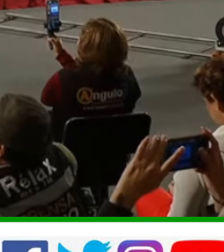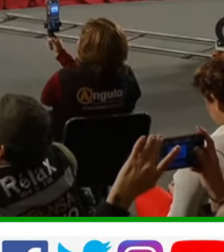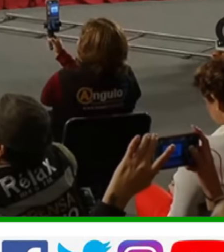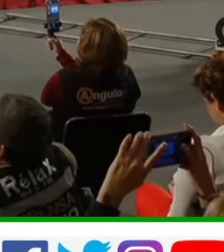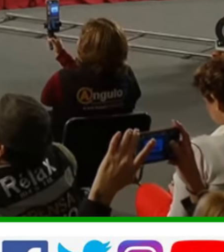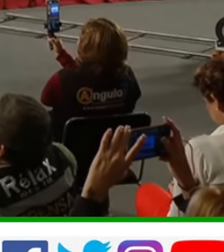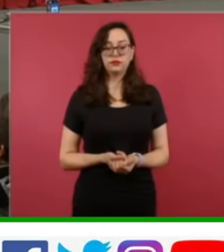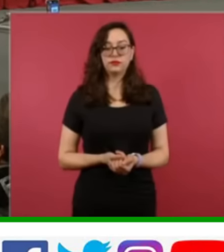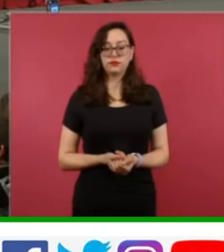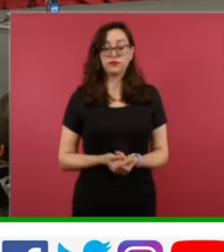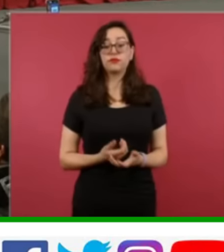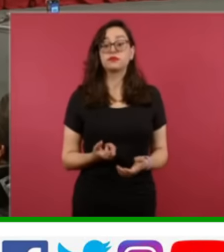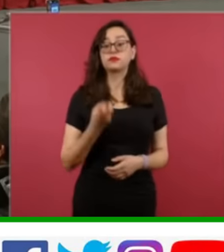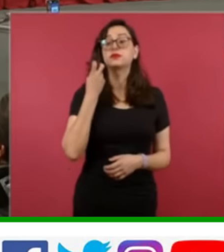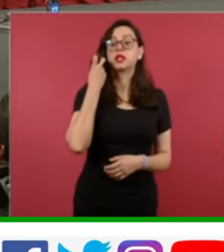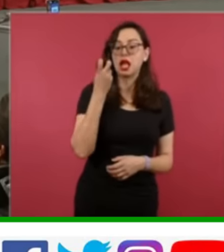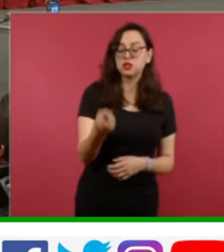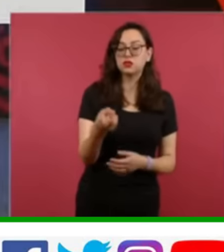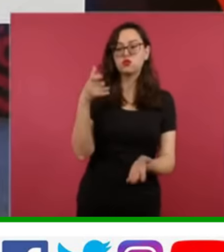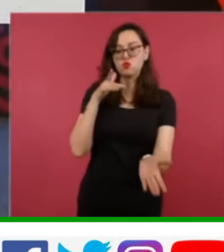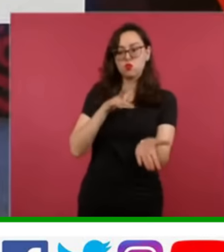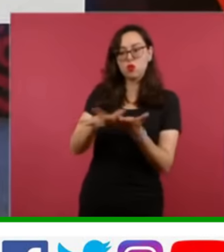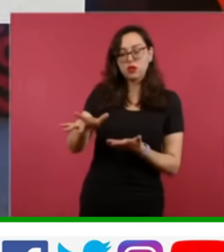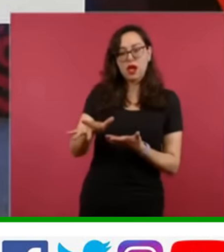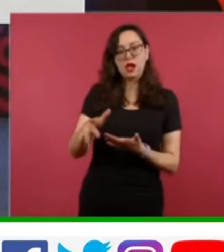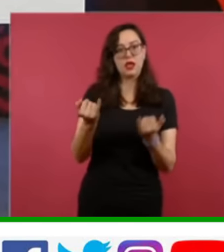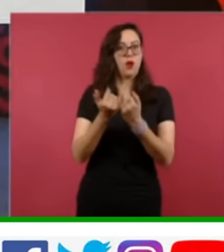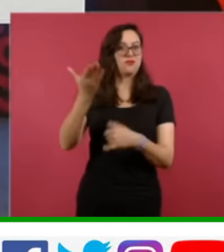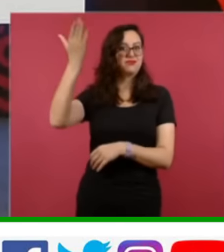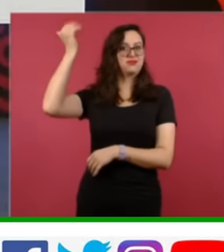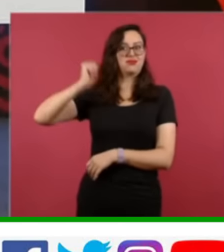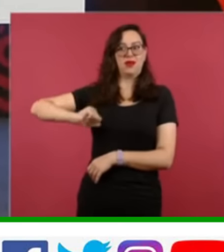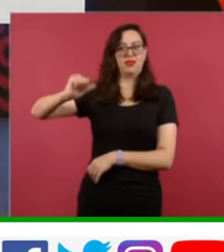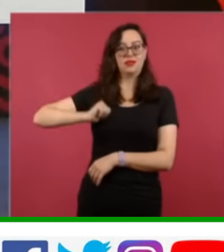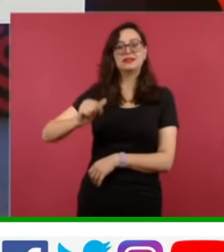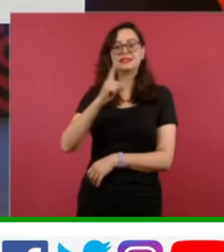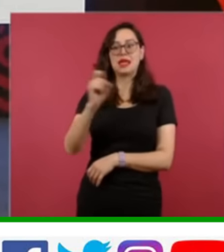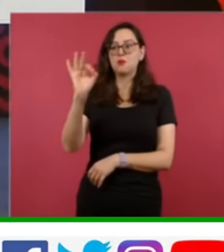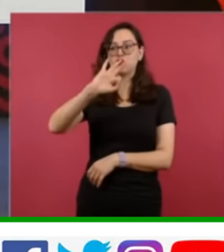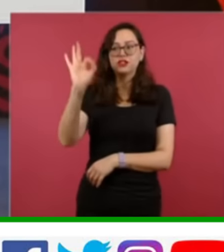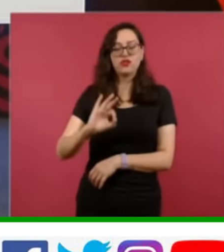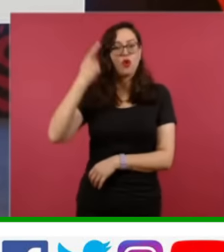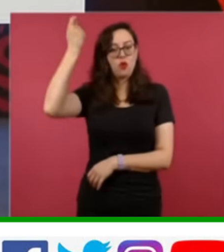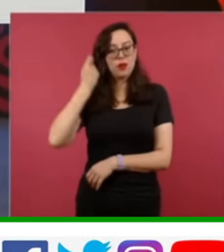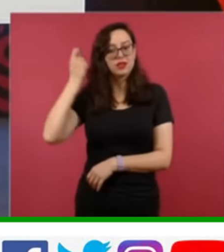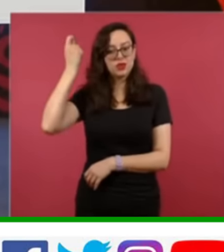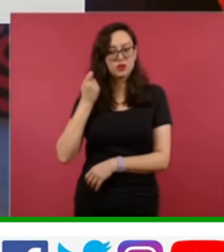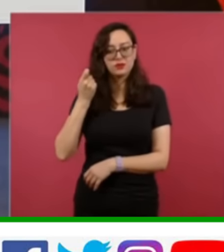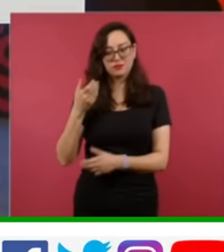trabajadores estaban jubilando con el cien por ciento de su salario. Adelante. En resumen,